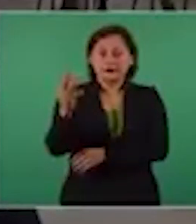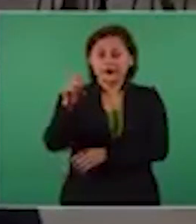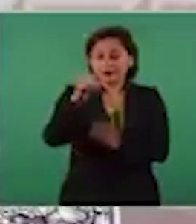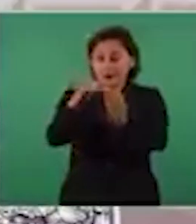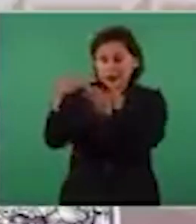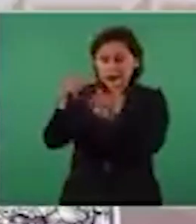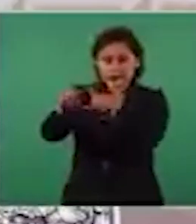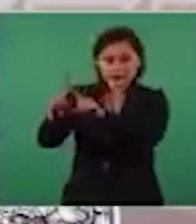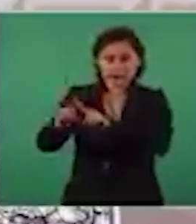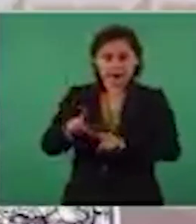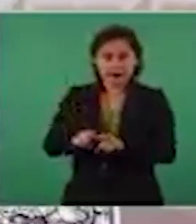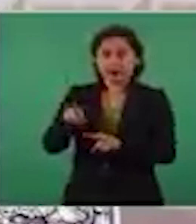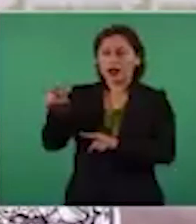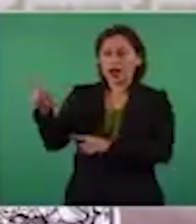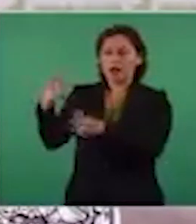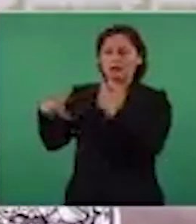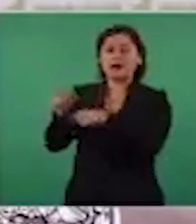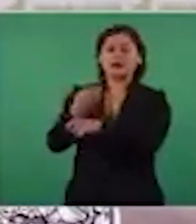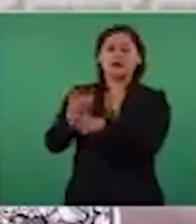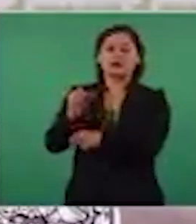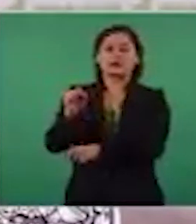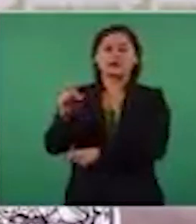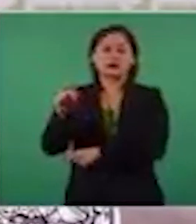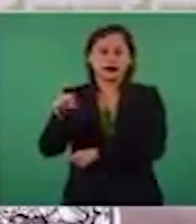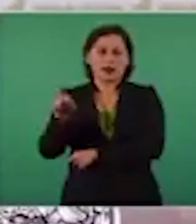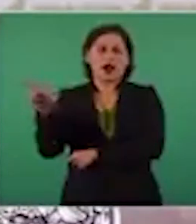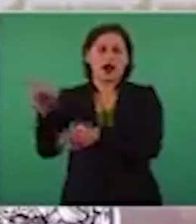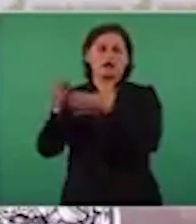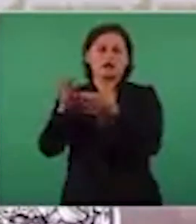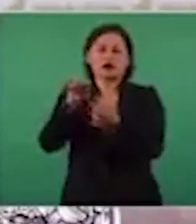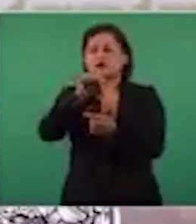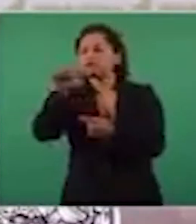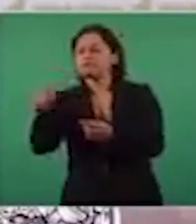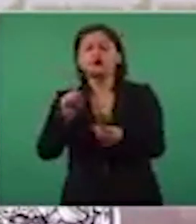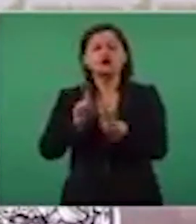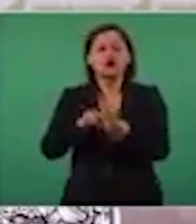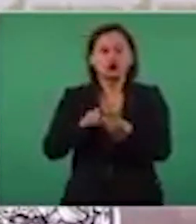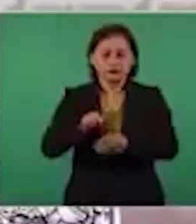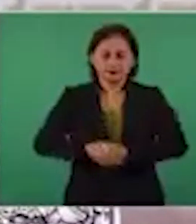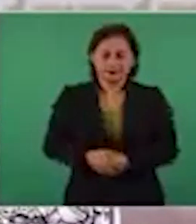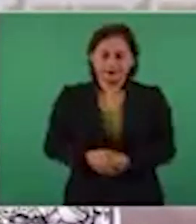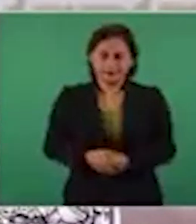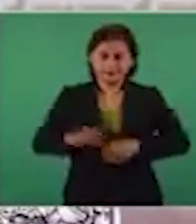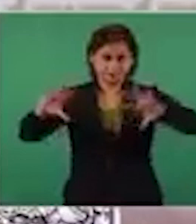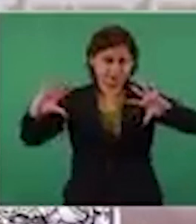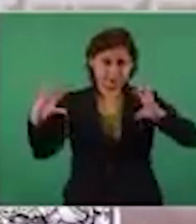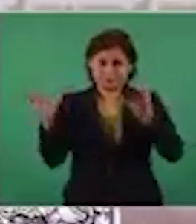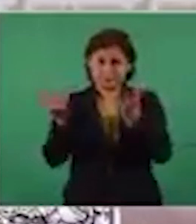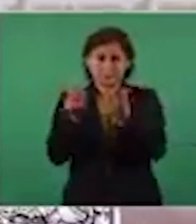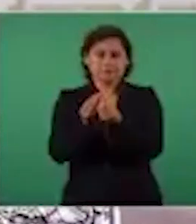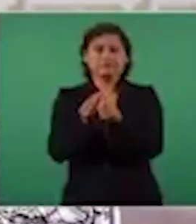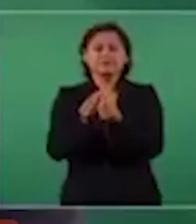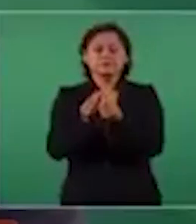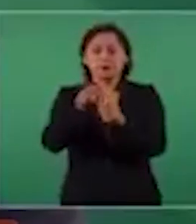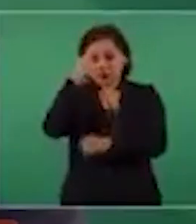informará la Secretaría de la Sedena, donde se entregarán los enseres. En suma, para la recuperación de